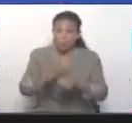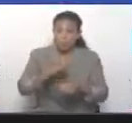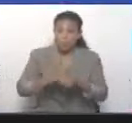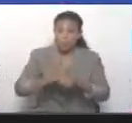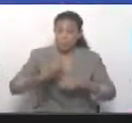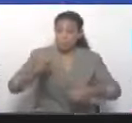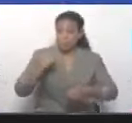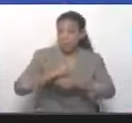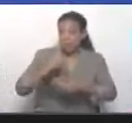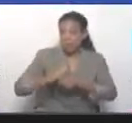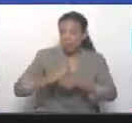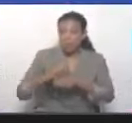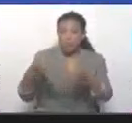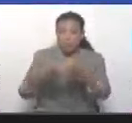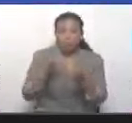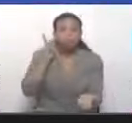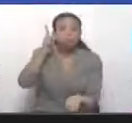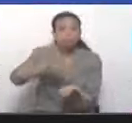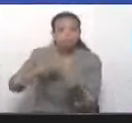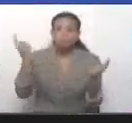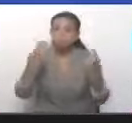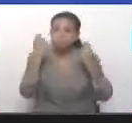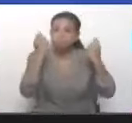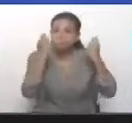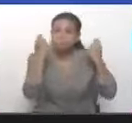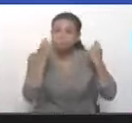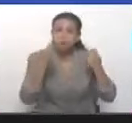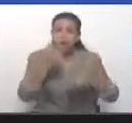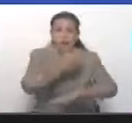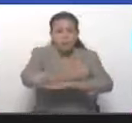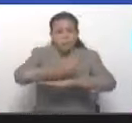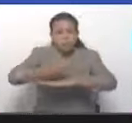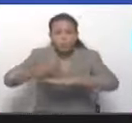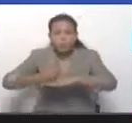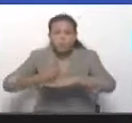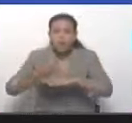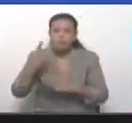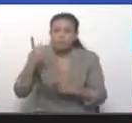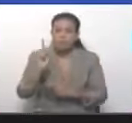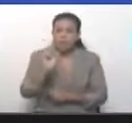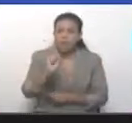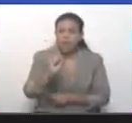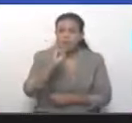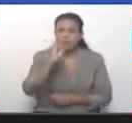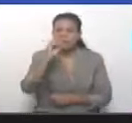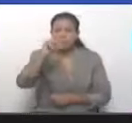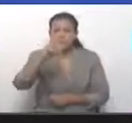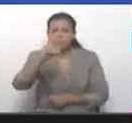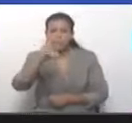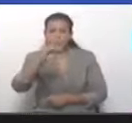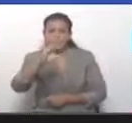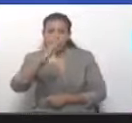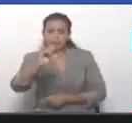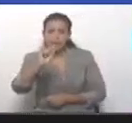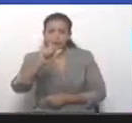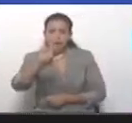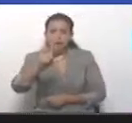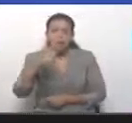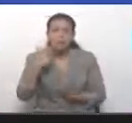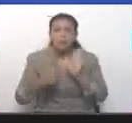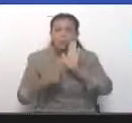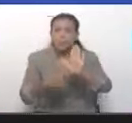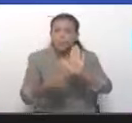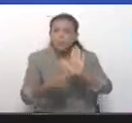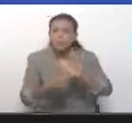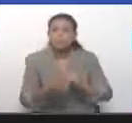y me tocó protagonizar esa campaña con nuestros dirigentes sindicales. Ese referéndum sindical arrojó